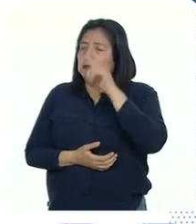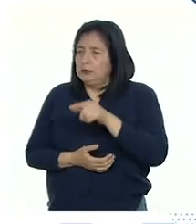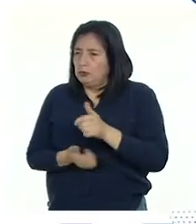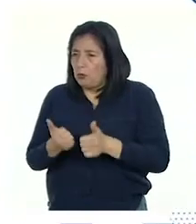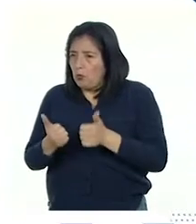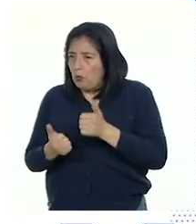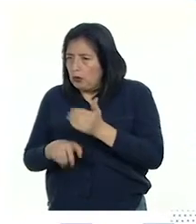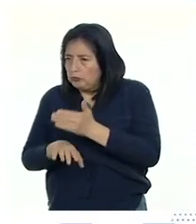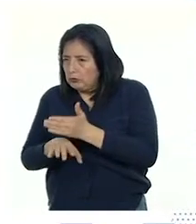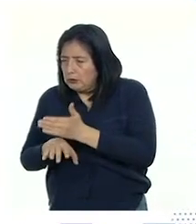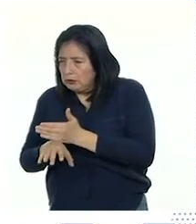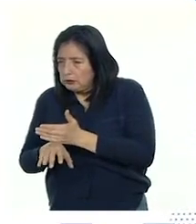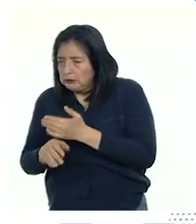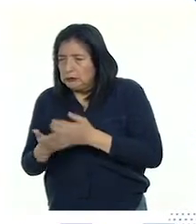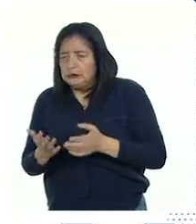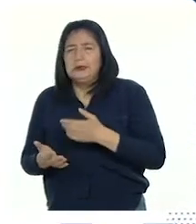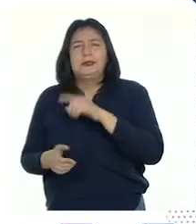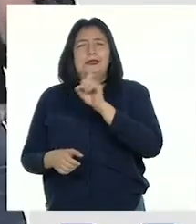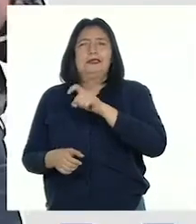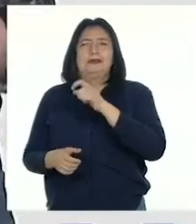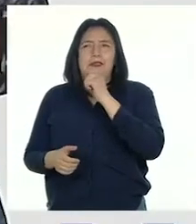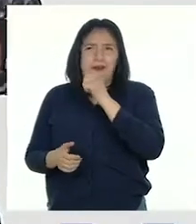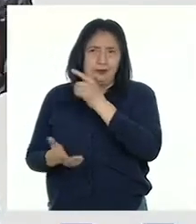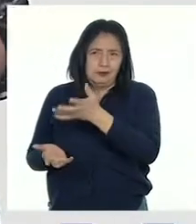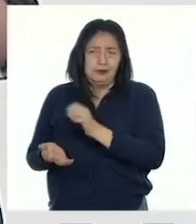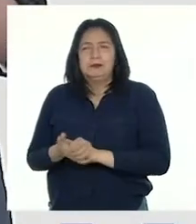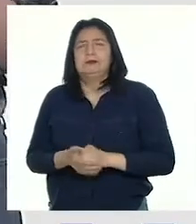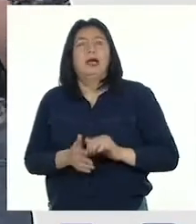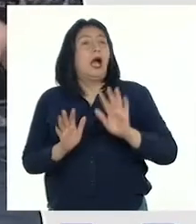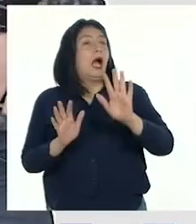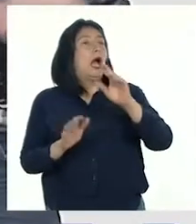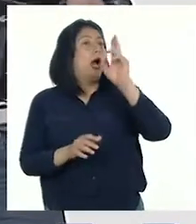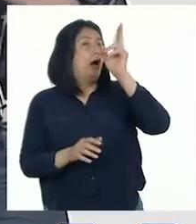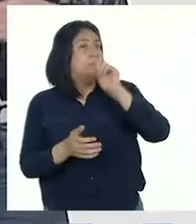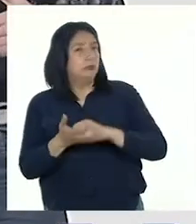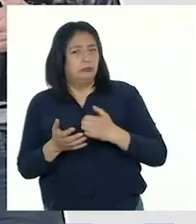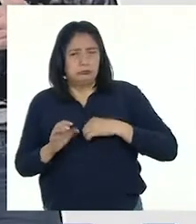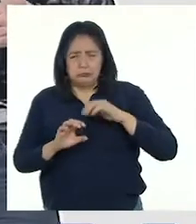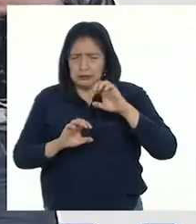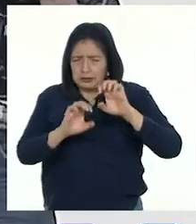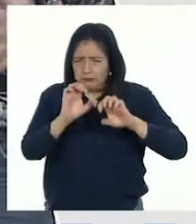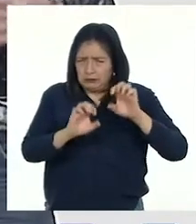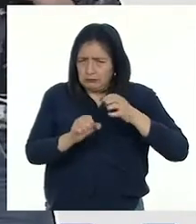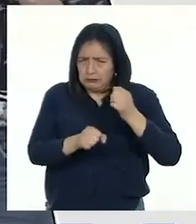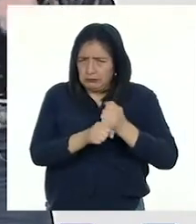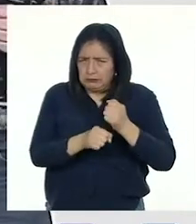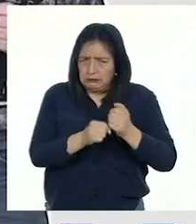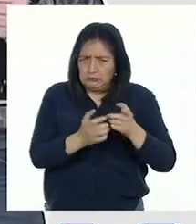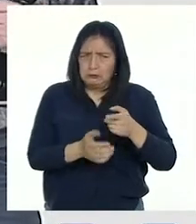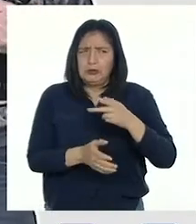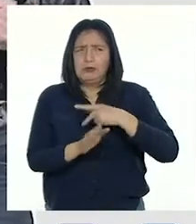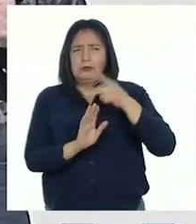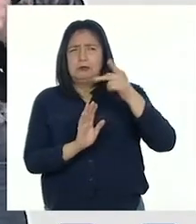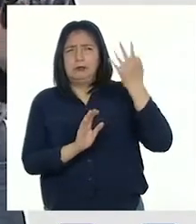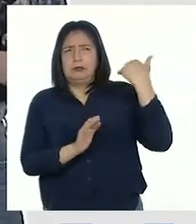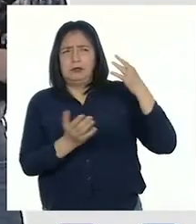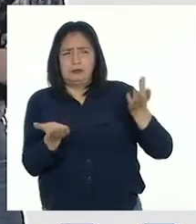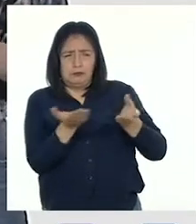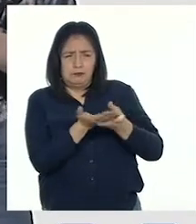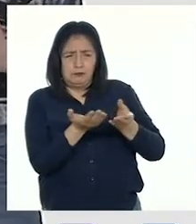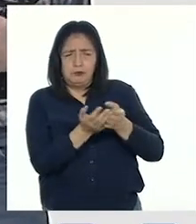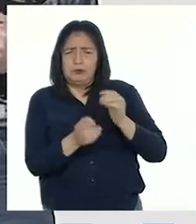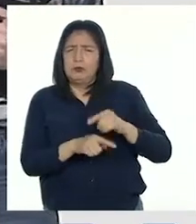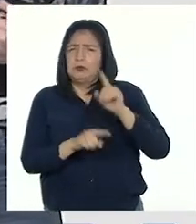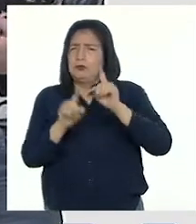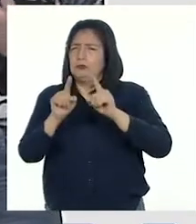logros y qué es lo que deben mejorar. Ah, profesora, para poder evaluar los trabajos, en el programa sobre el portafolio se